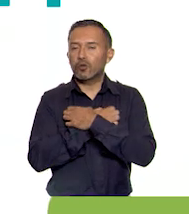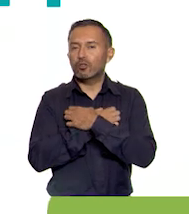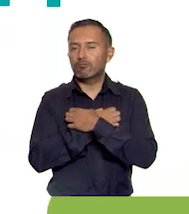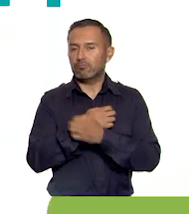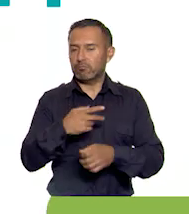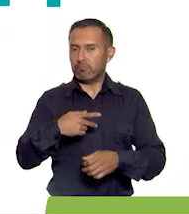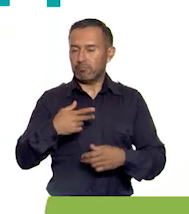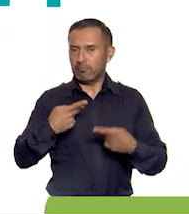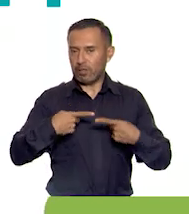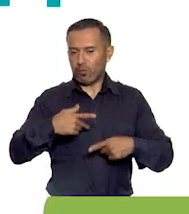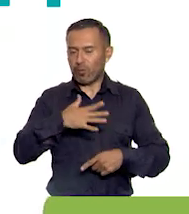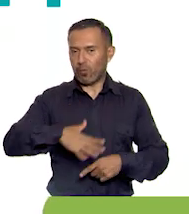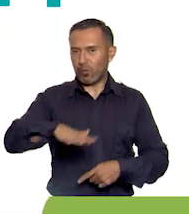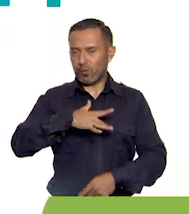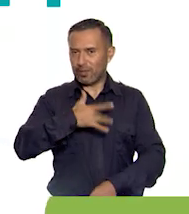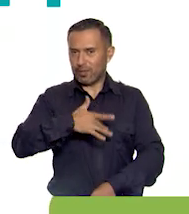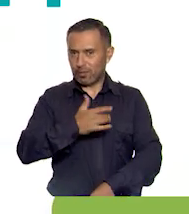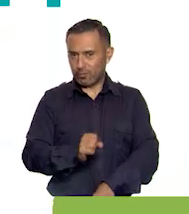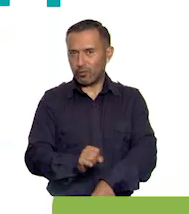6º grado.